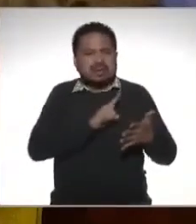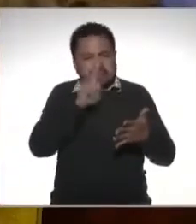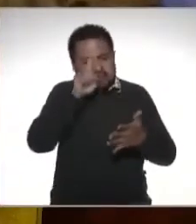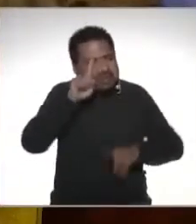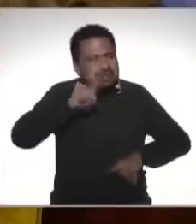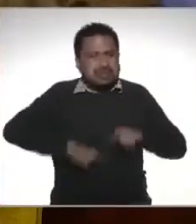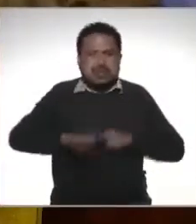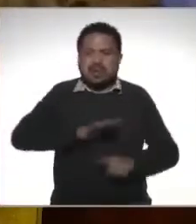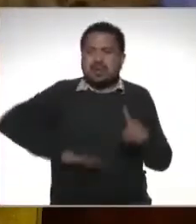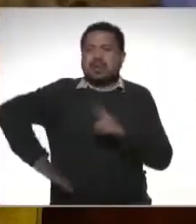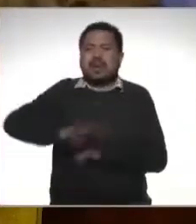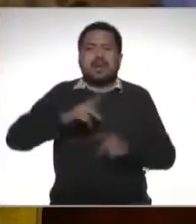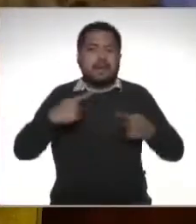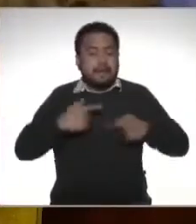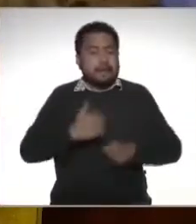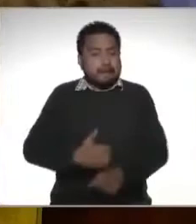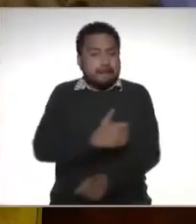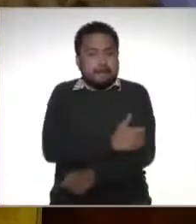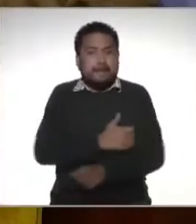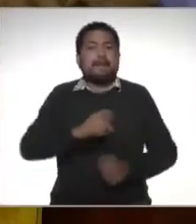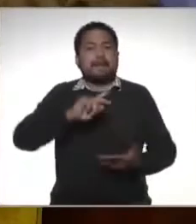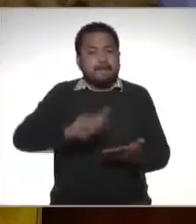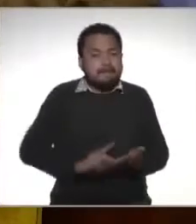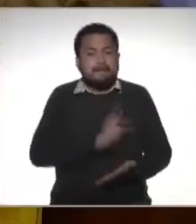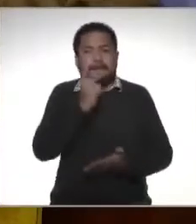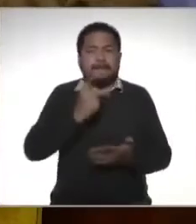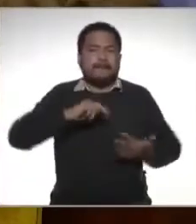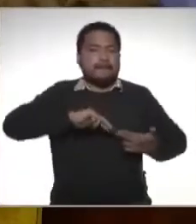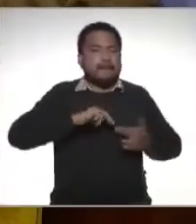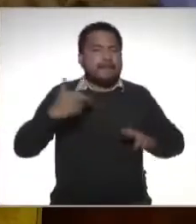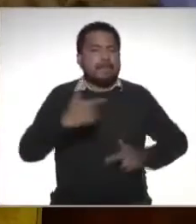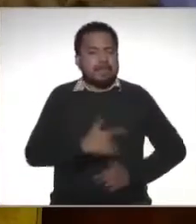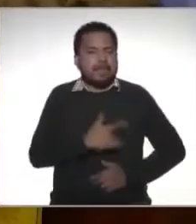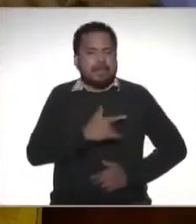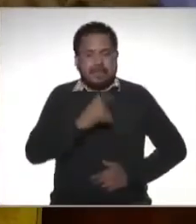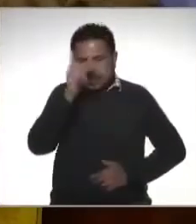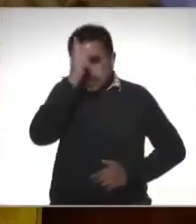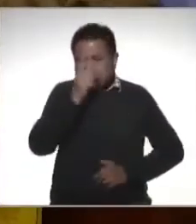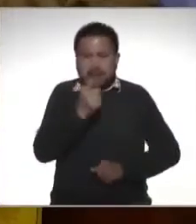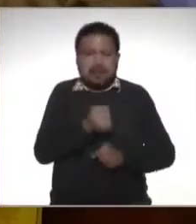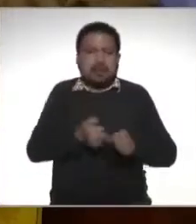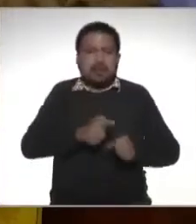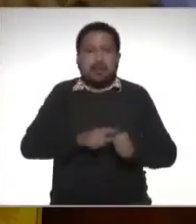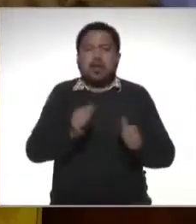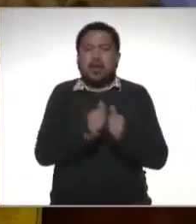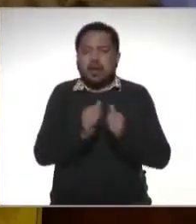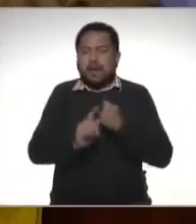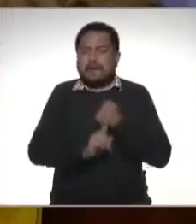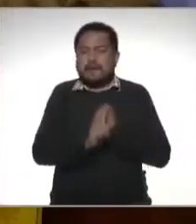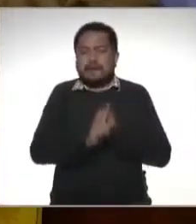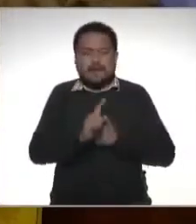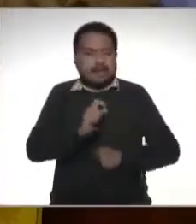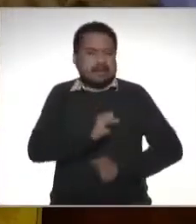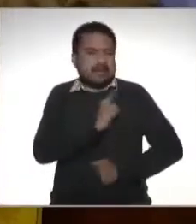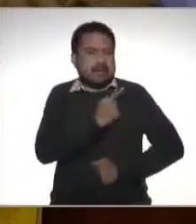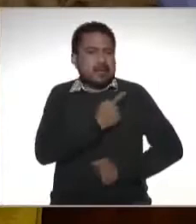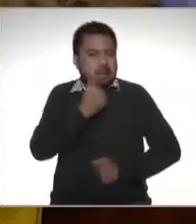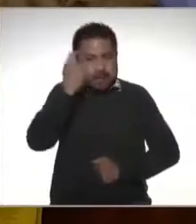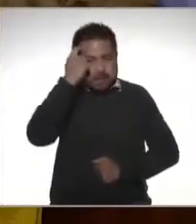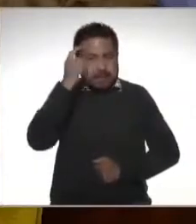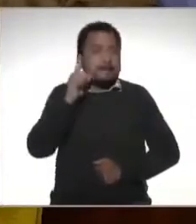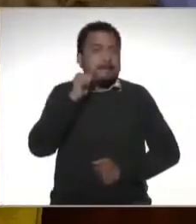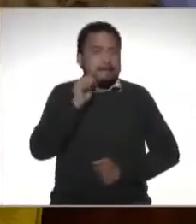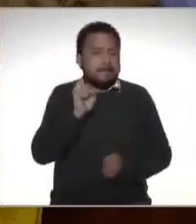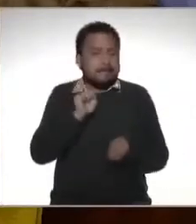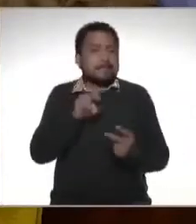como sociedad así que acompáñenos nuevamente relaciones afectivas de personas con problemas de salud mental nos vemos mañana